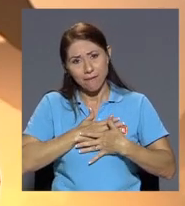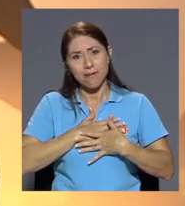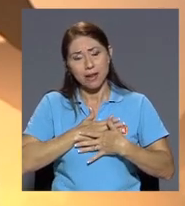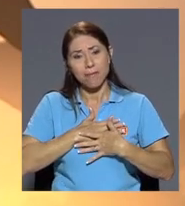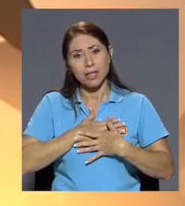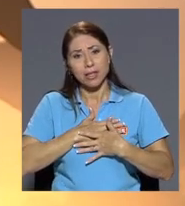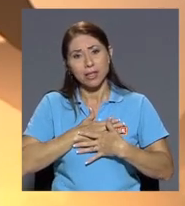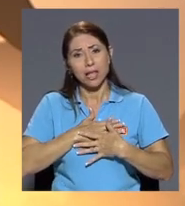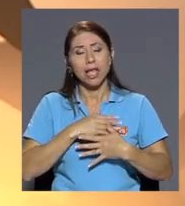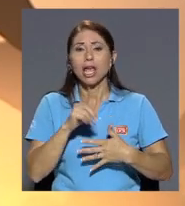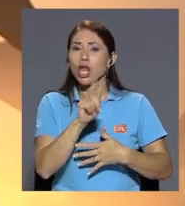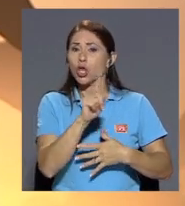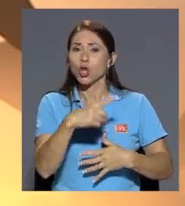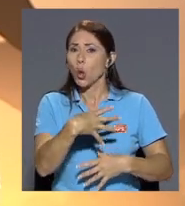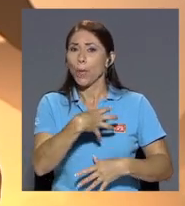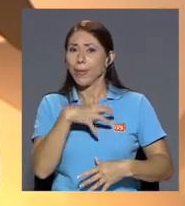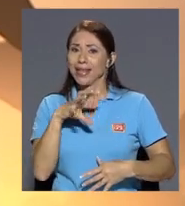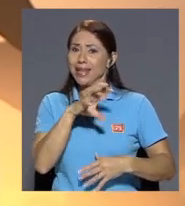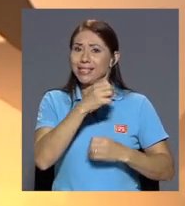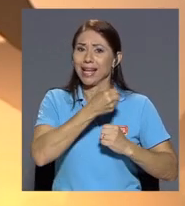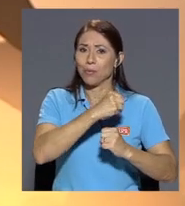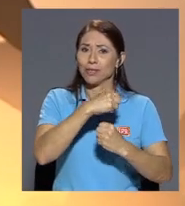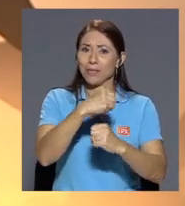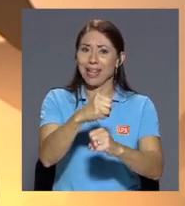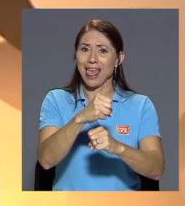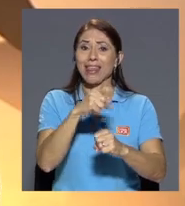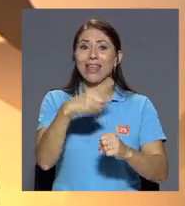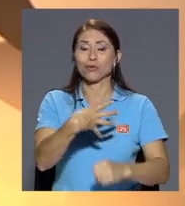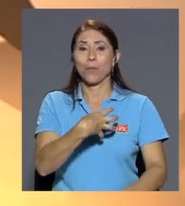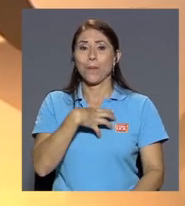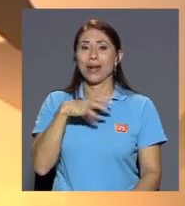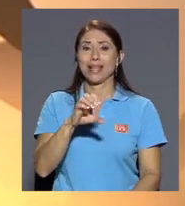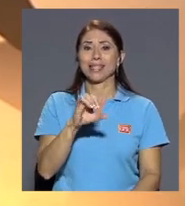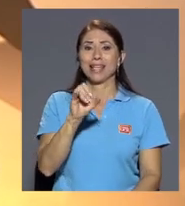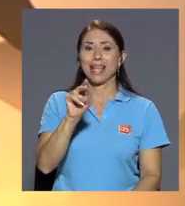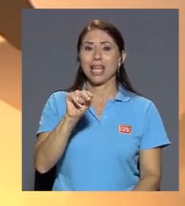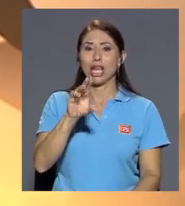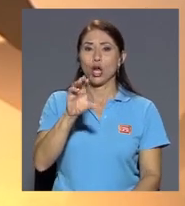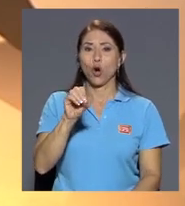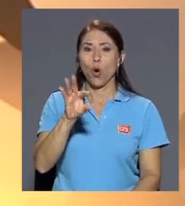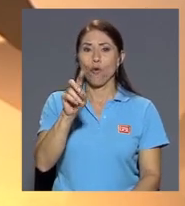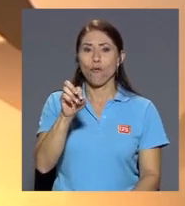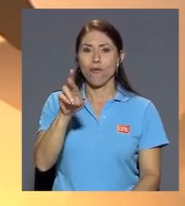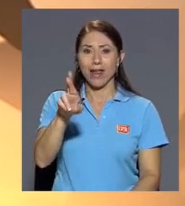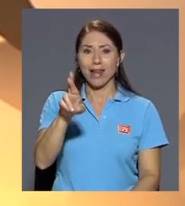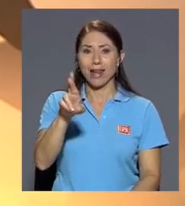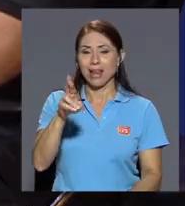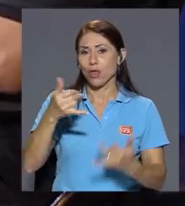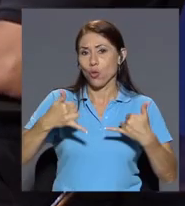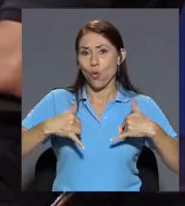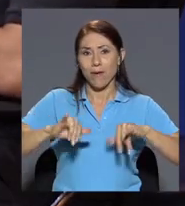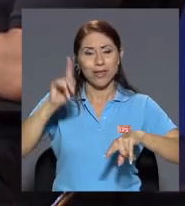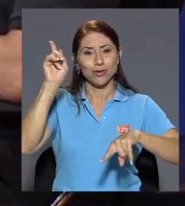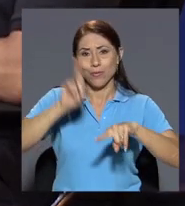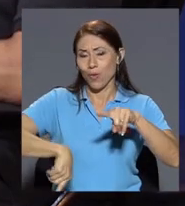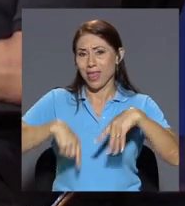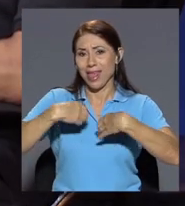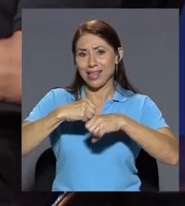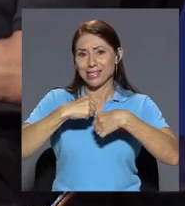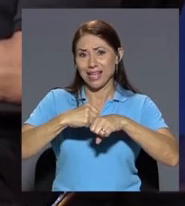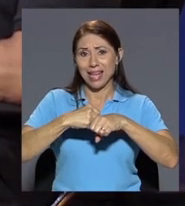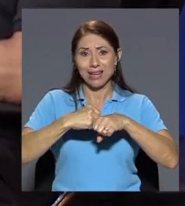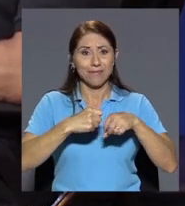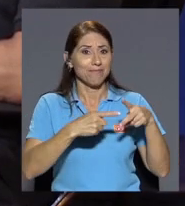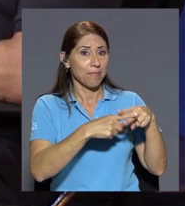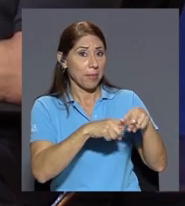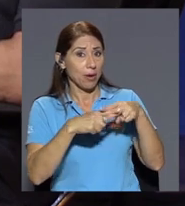pertenecen a la municipalidad sino que son como delincofer y digamos que no se ha podido realizarle mejoras